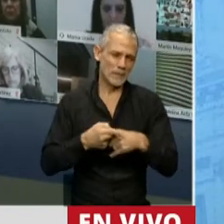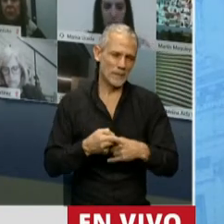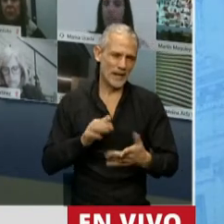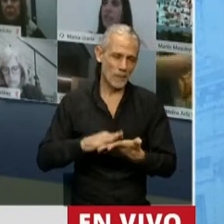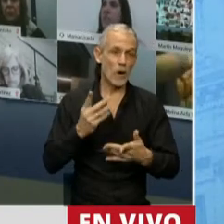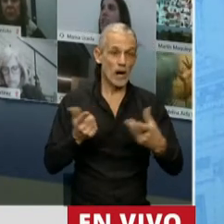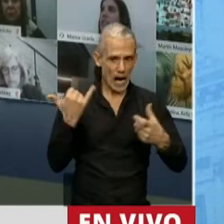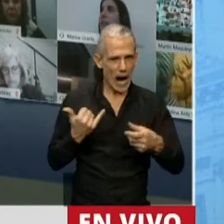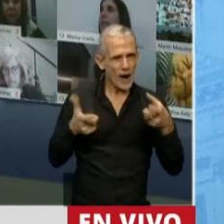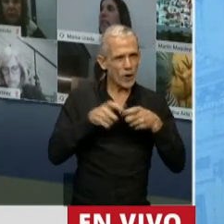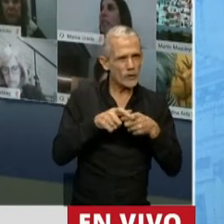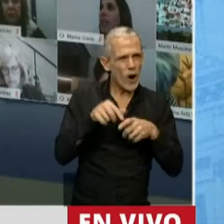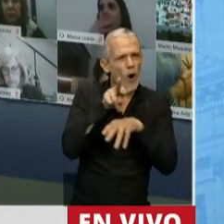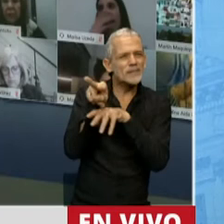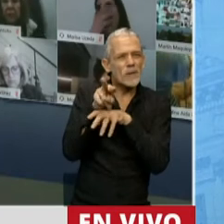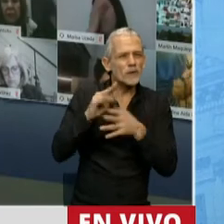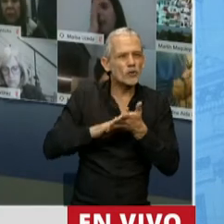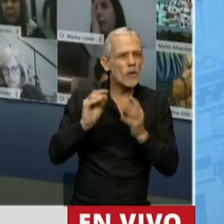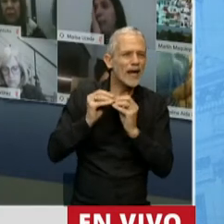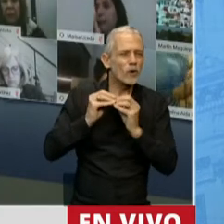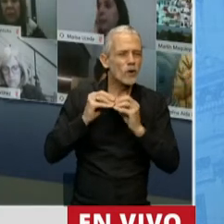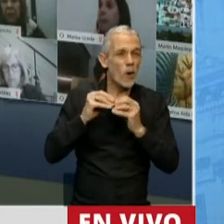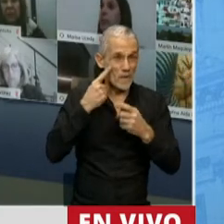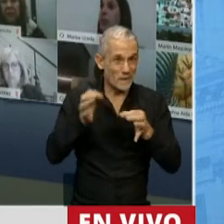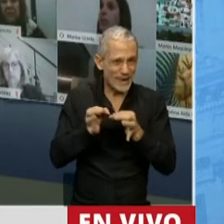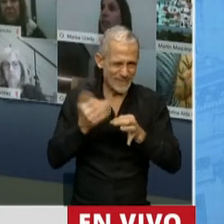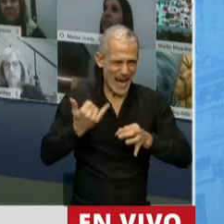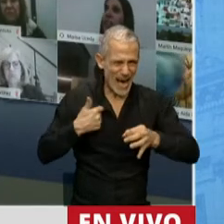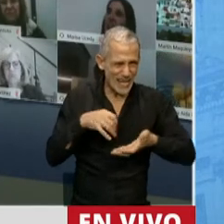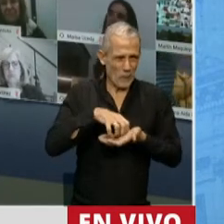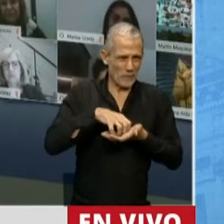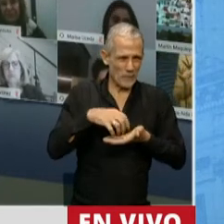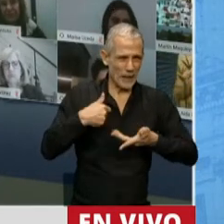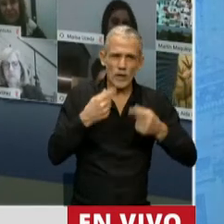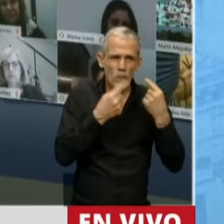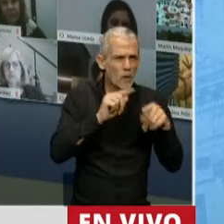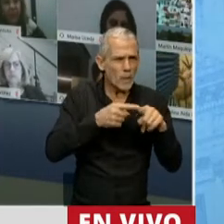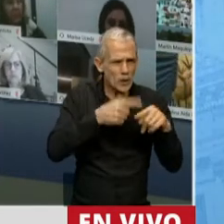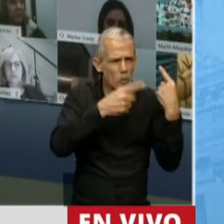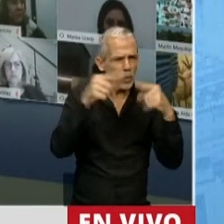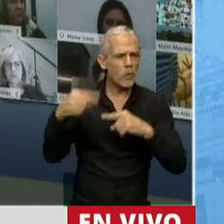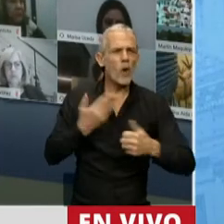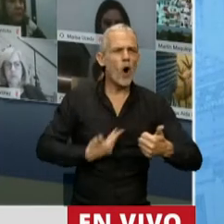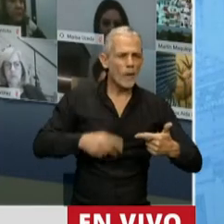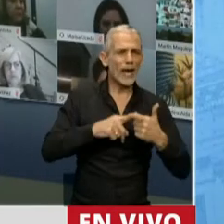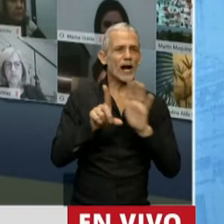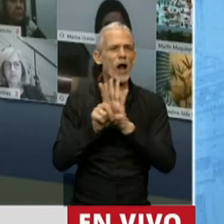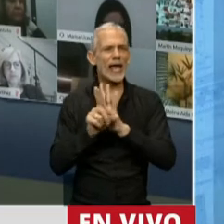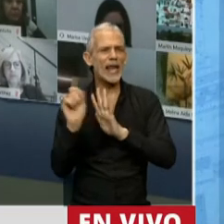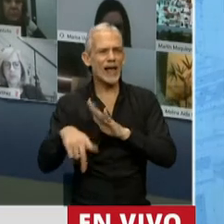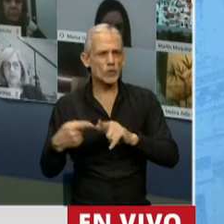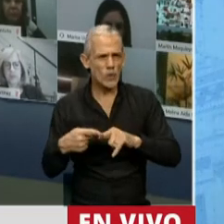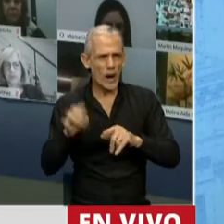denominado Observatorio de la Cuestión Malvinas donde participan de manera muy plural el gobierno y la legislatura